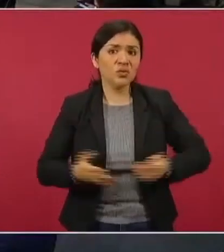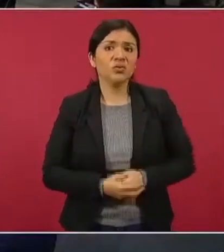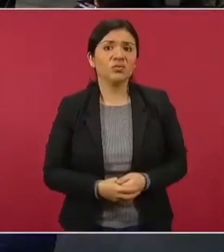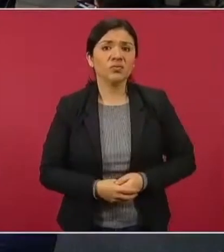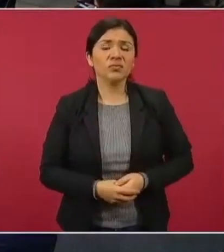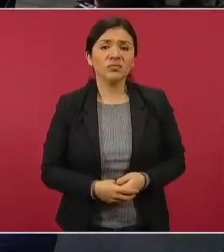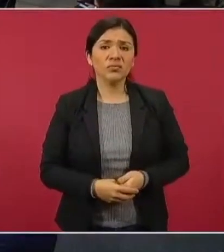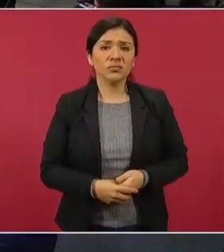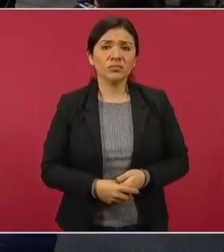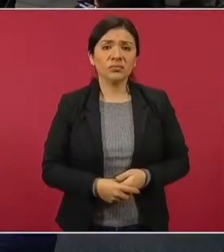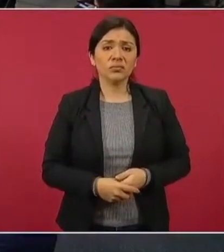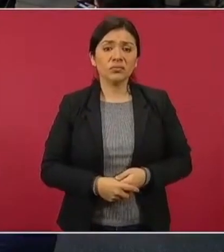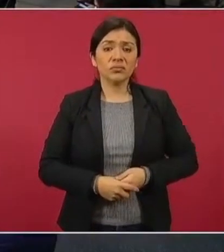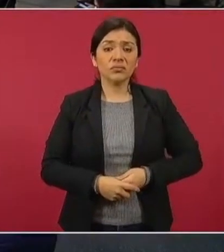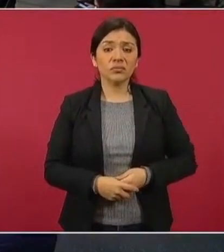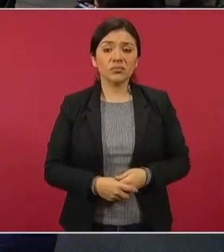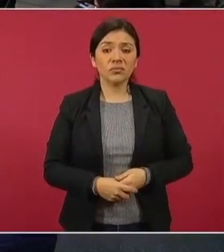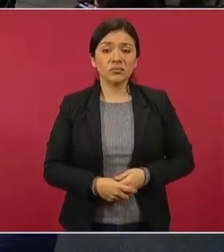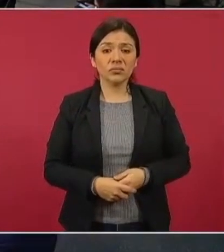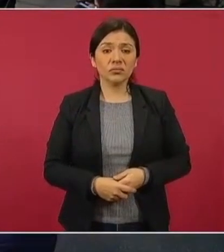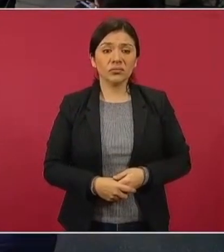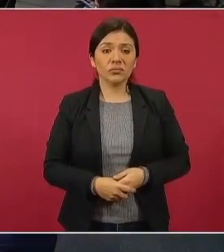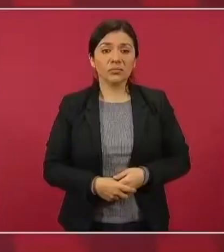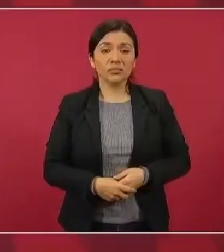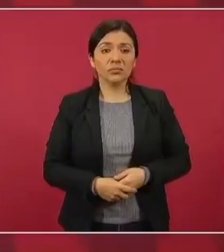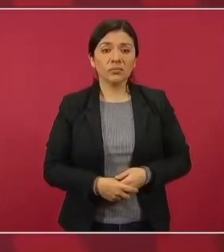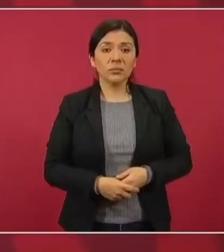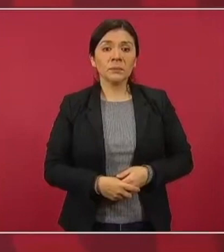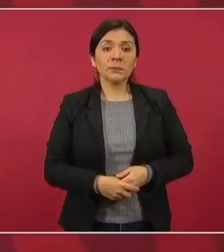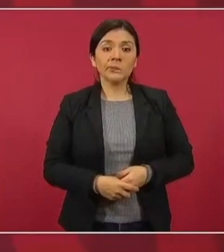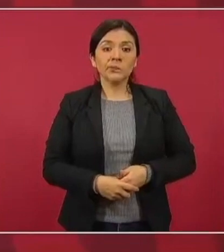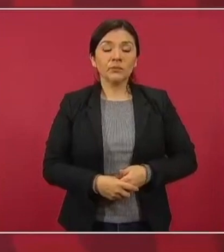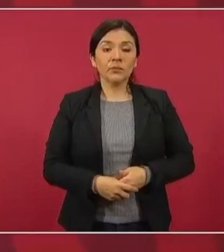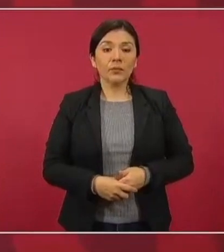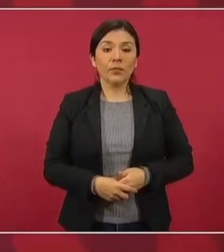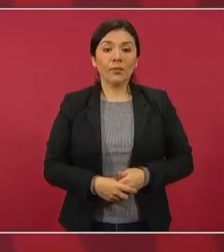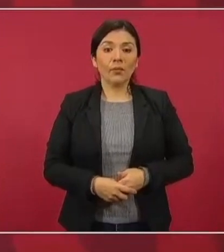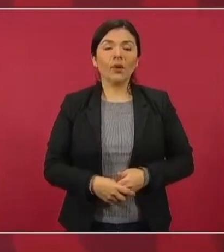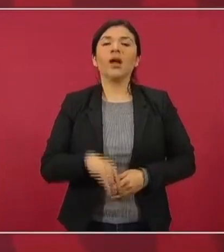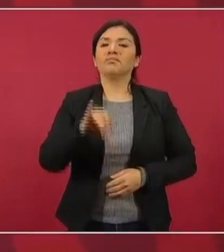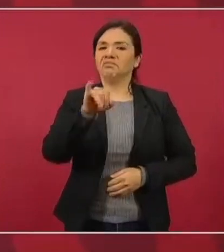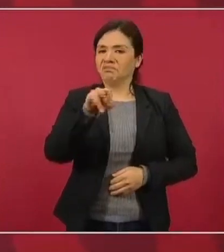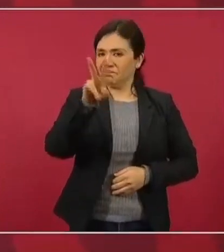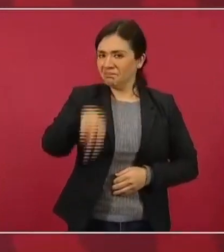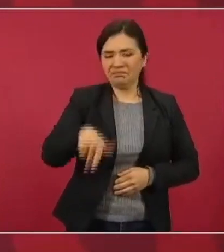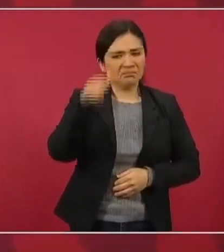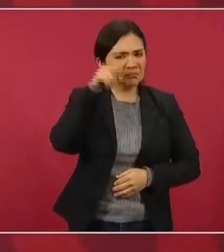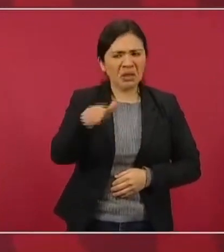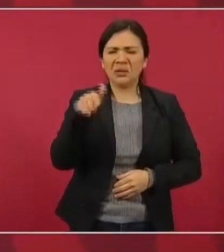es evidente, pues, que este, habían excesos,